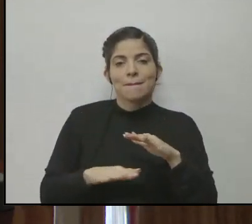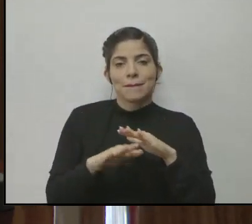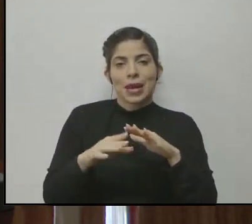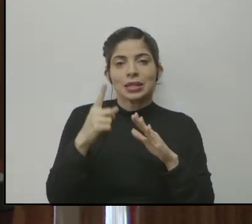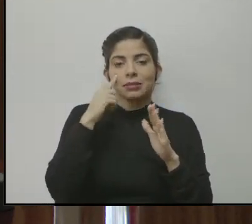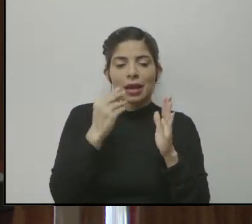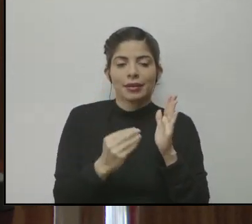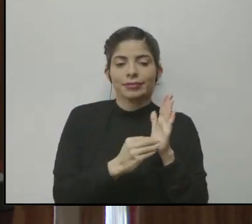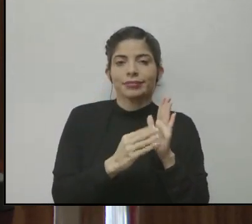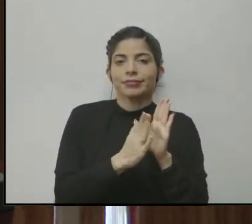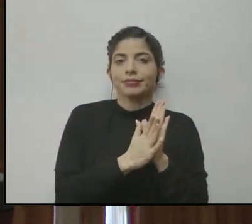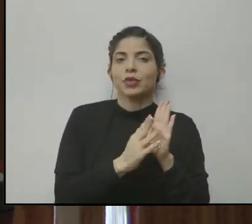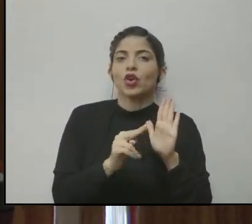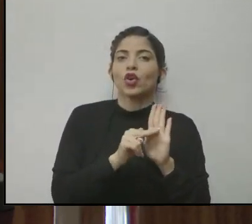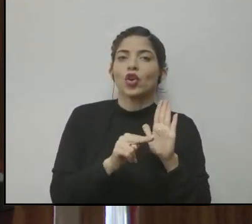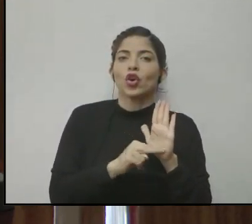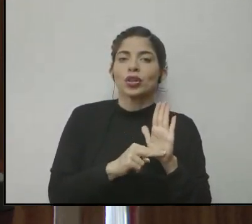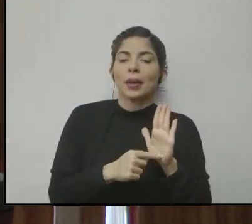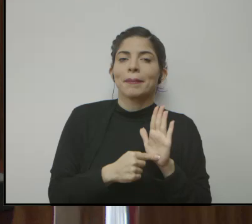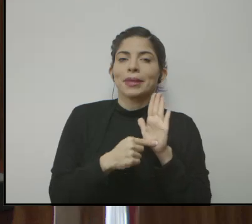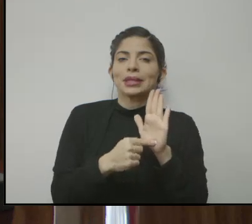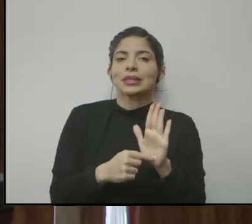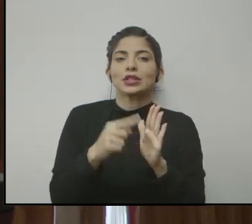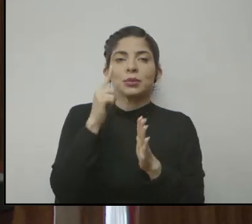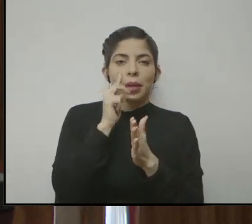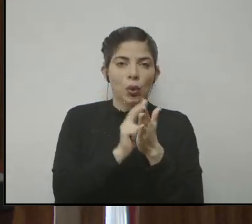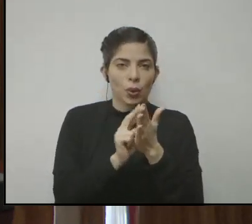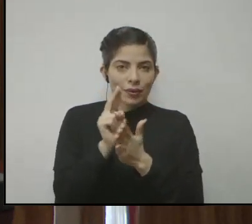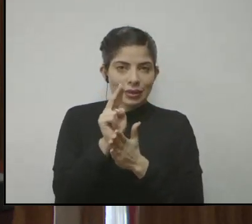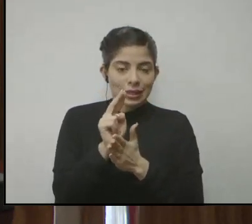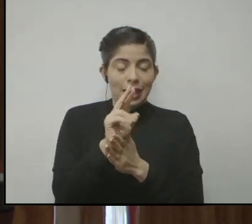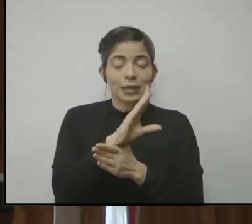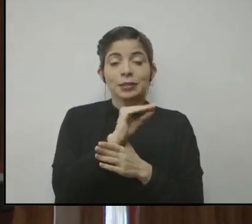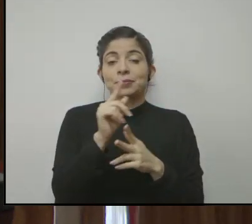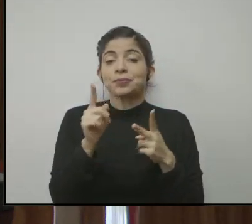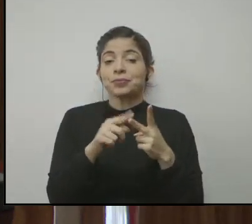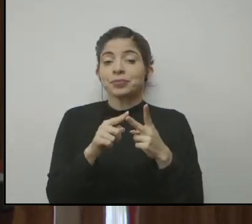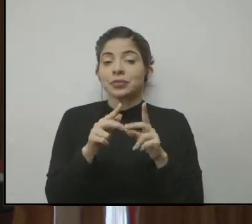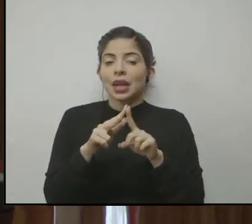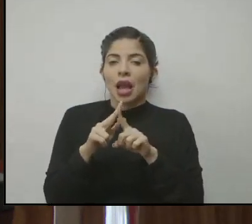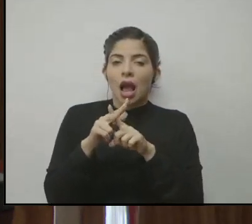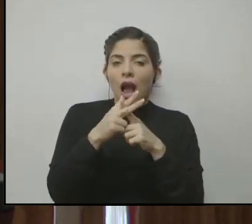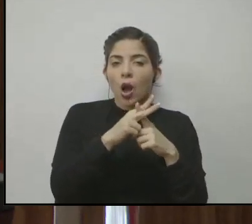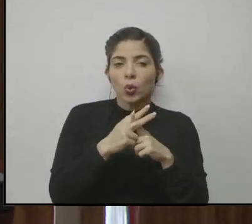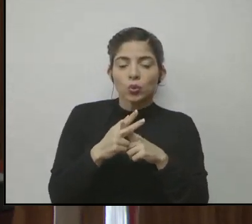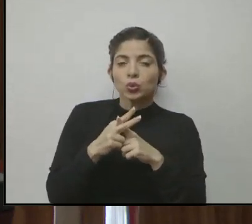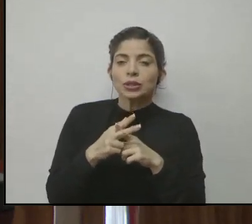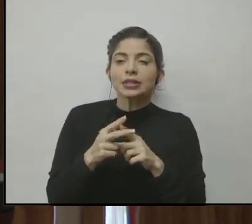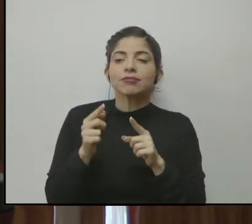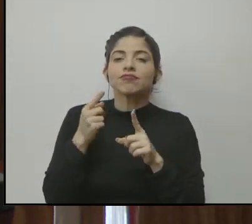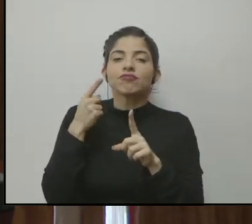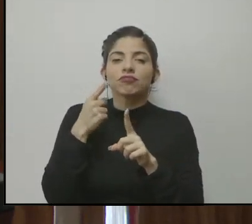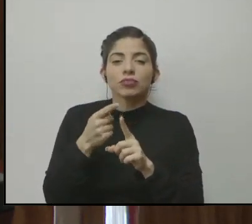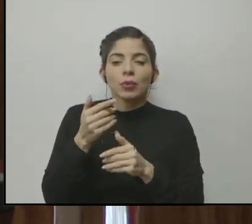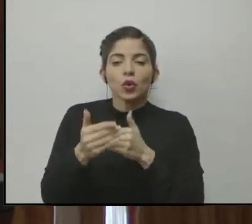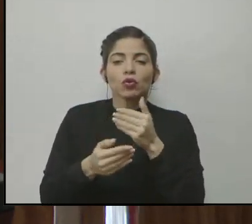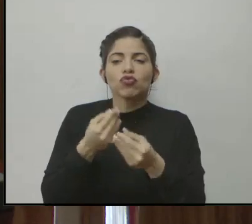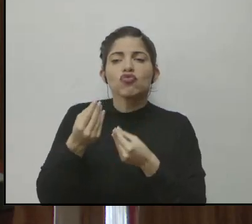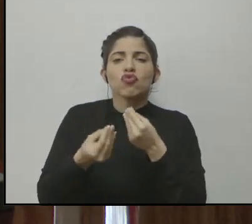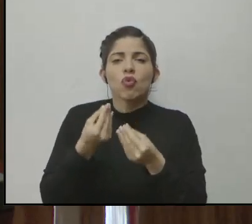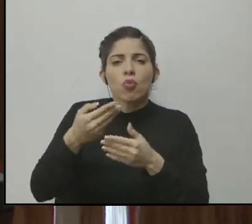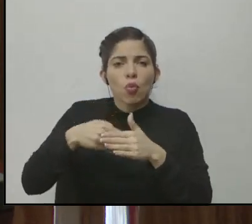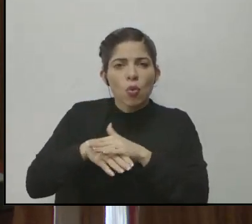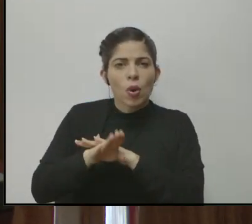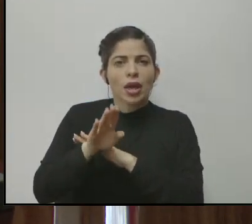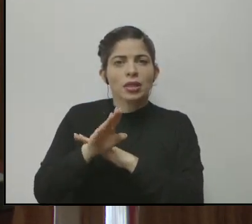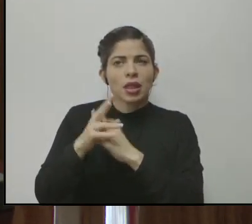la nota de presentación para la universidad y también los ajustes con respecto al proceso de admisión y a